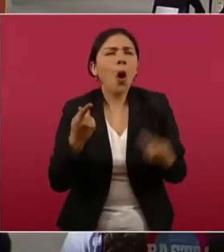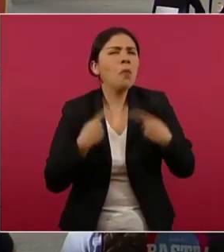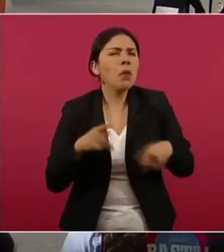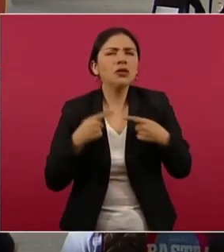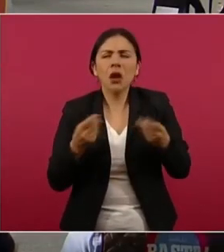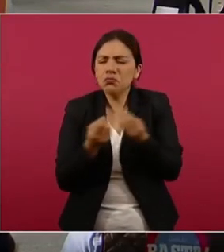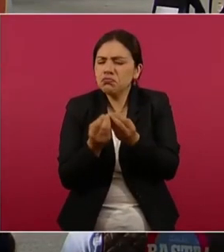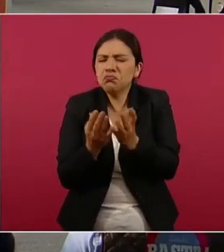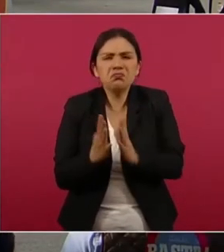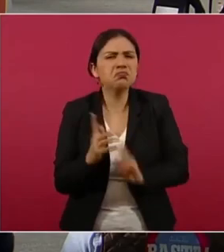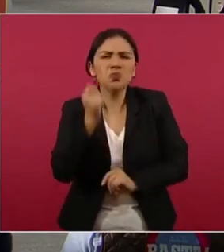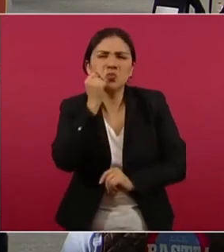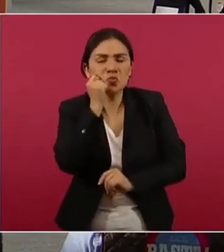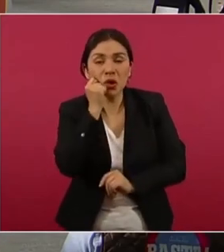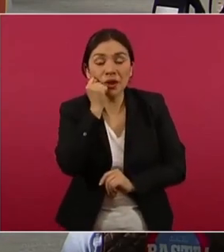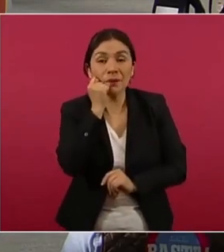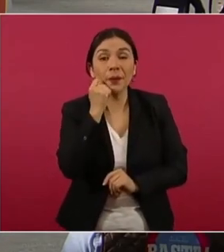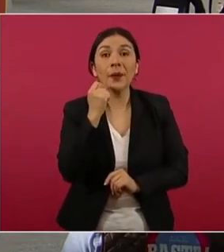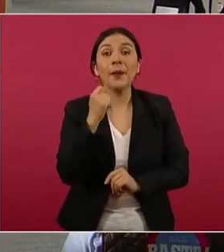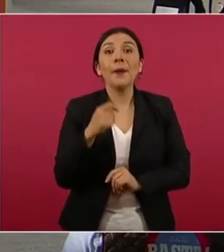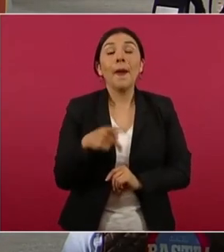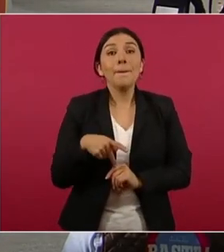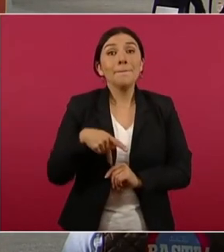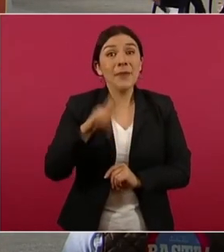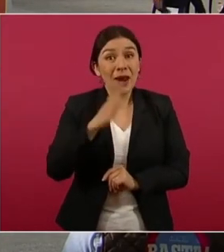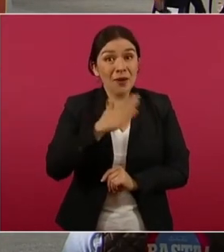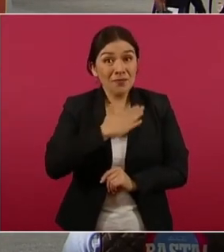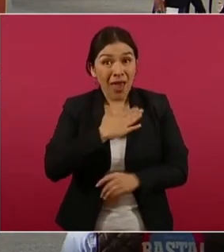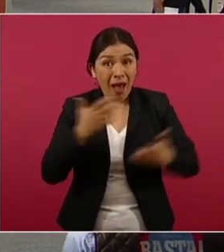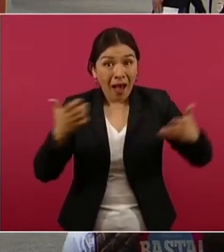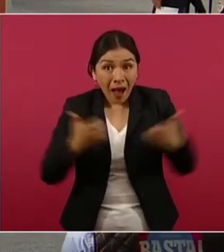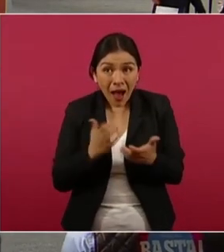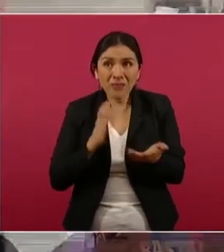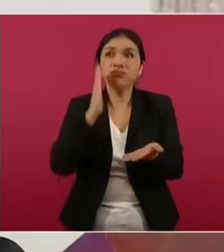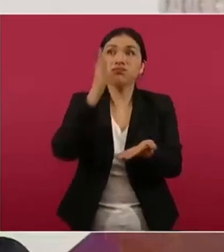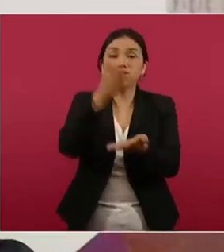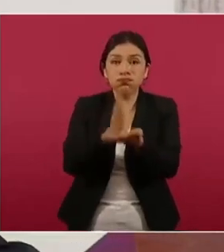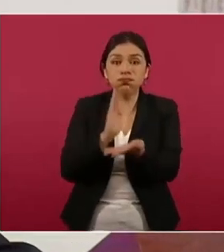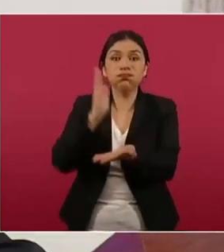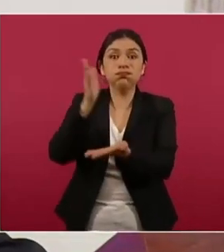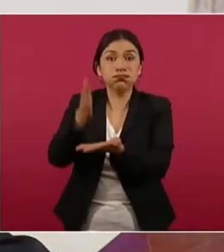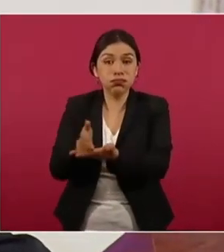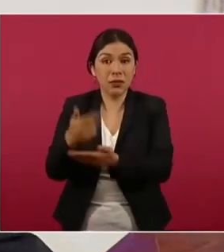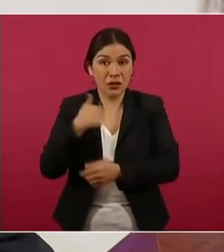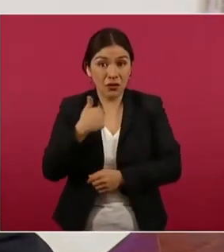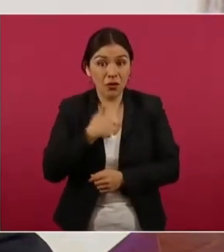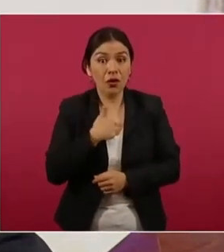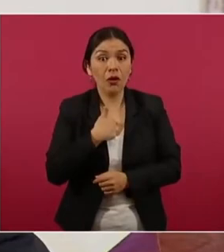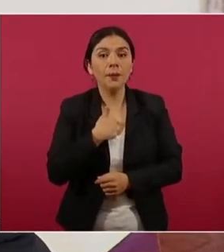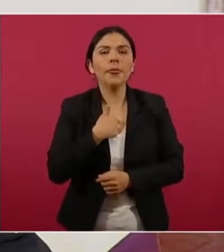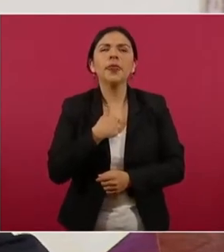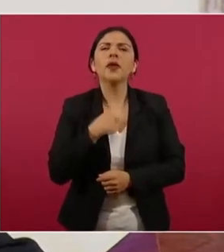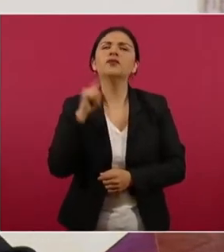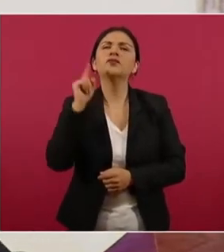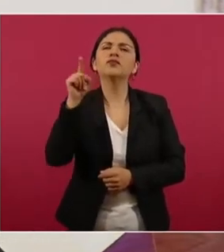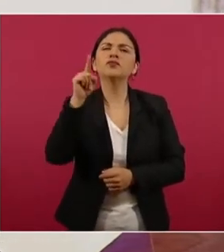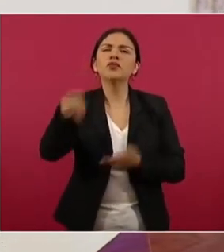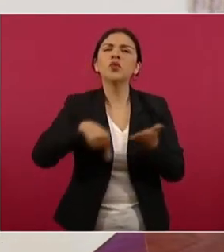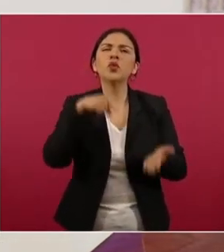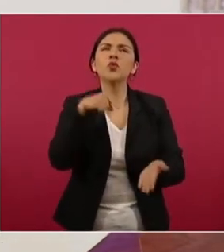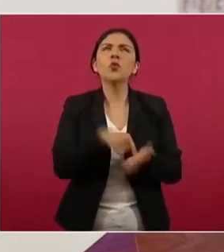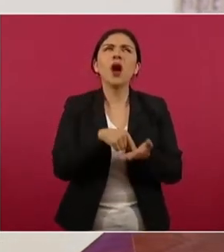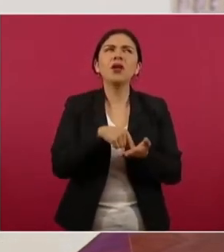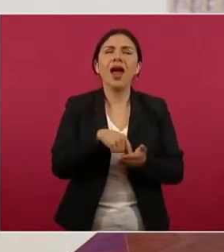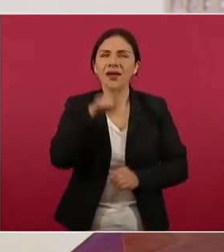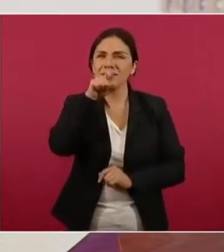Pero desde donde andaba, recuerdo que estaba yo en Jalisco,